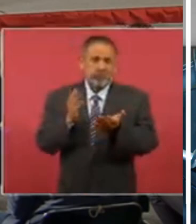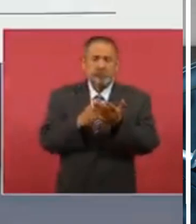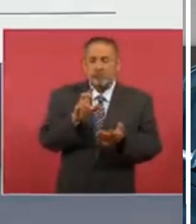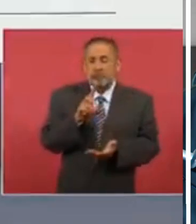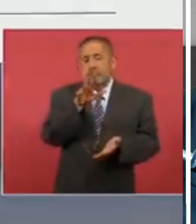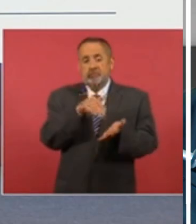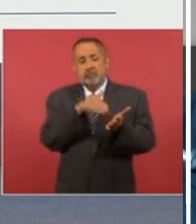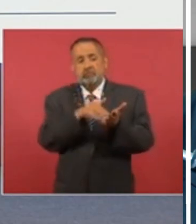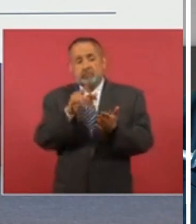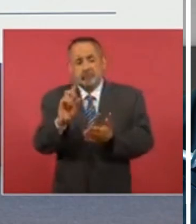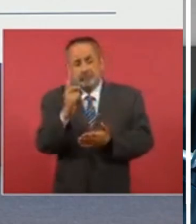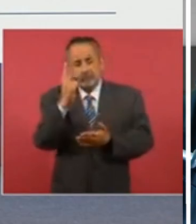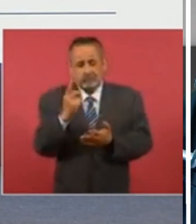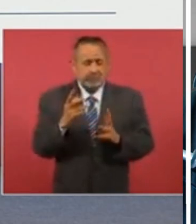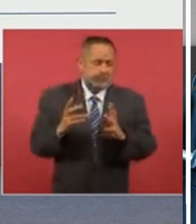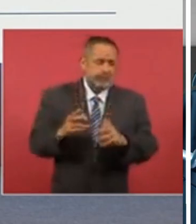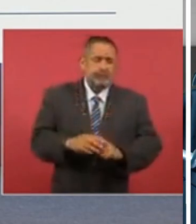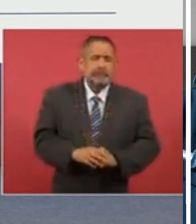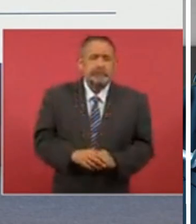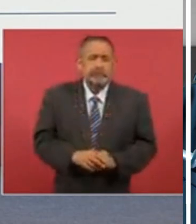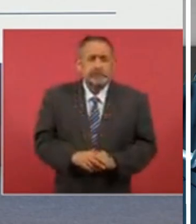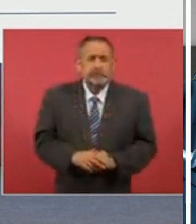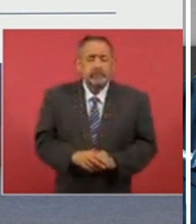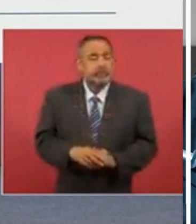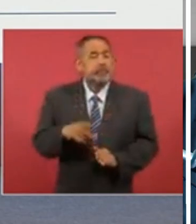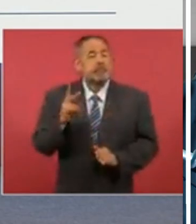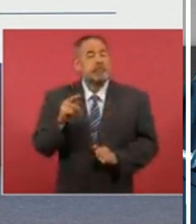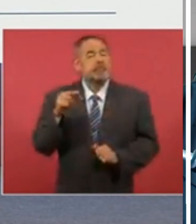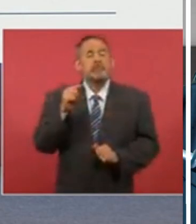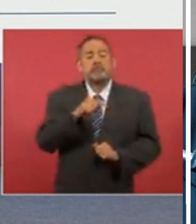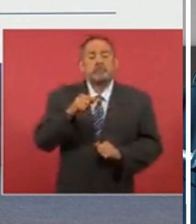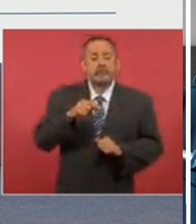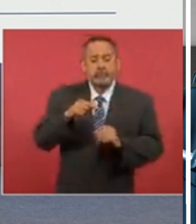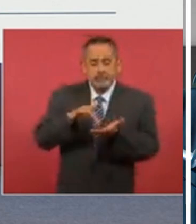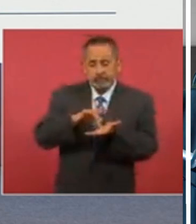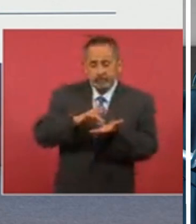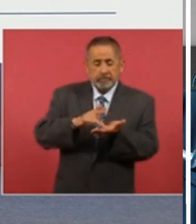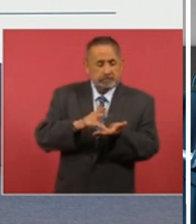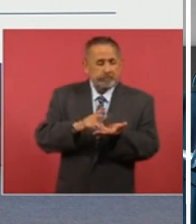con la distribución de esta droga